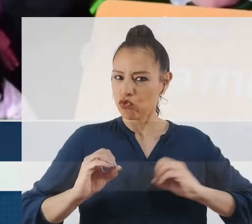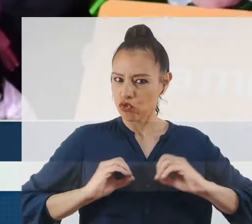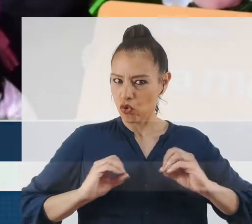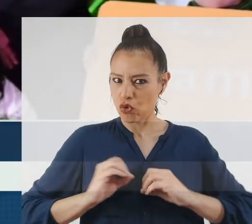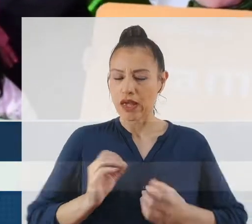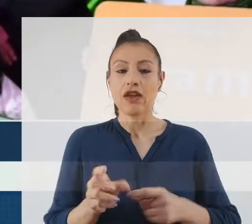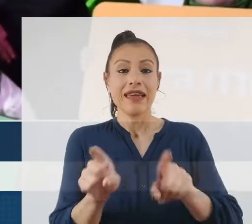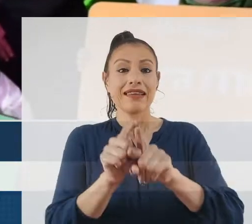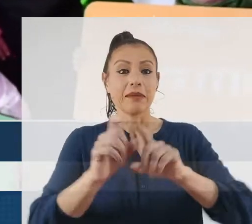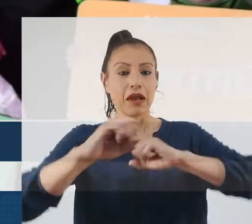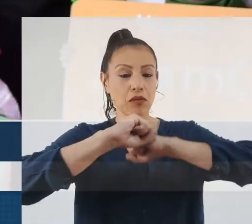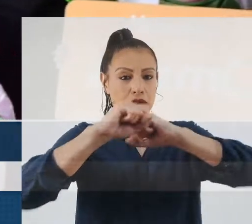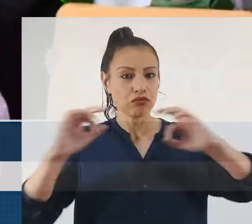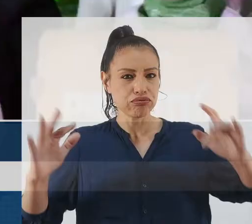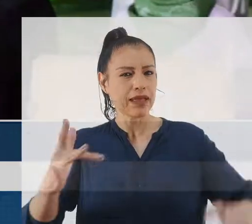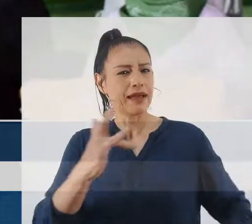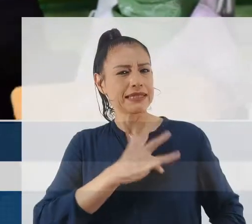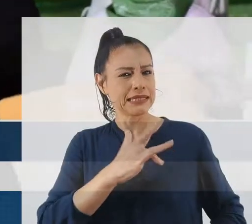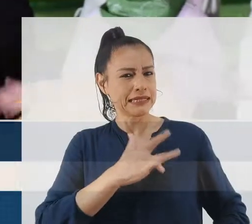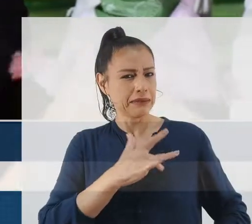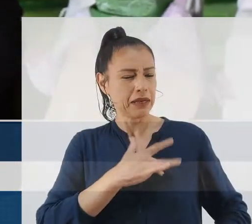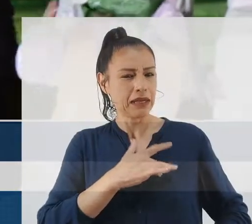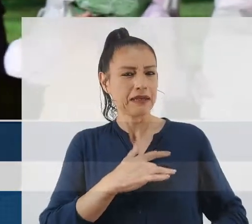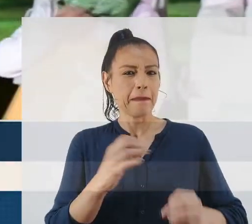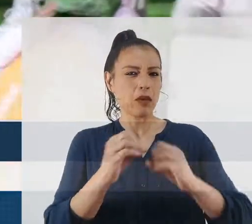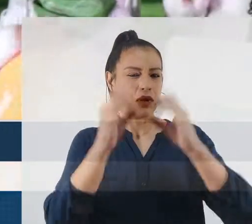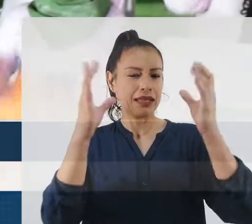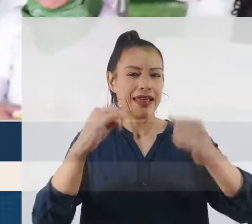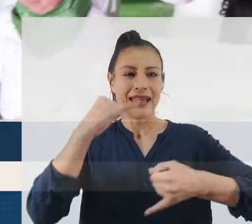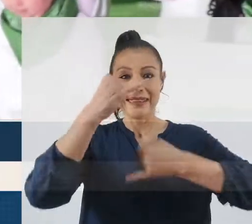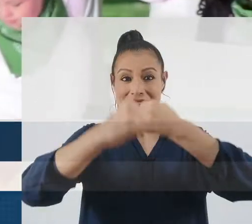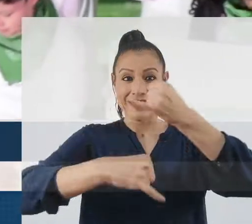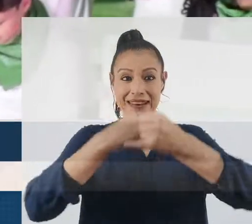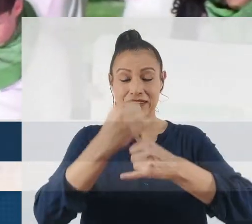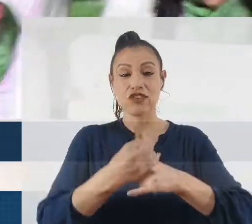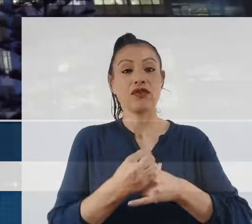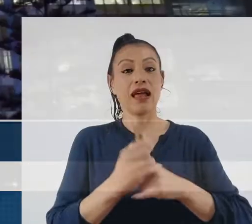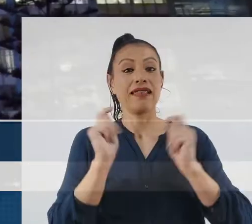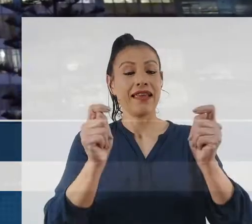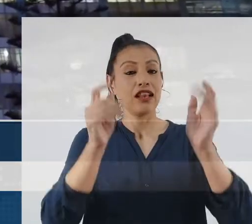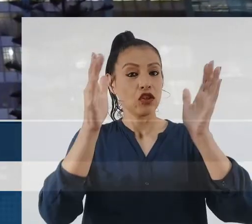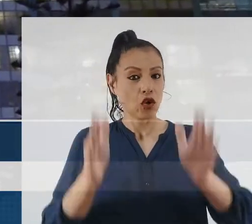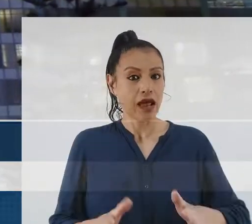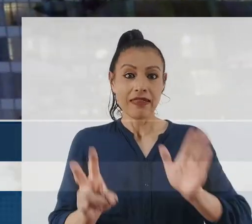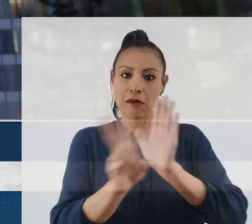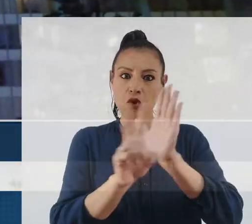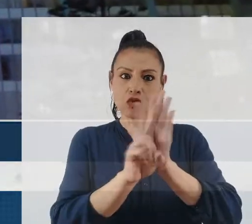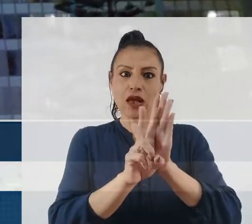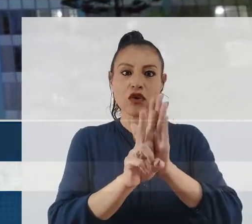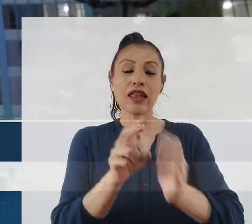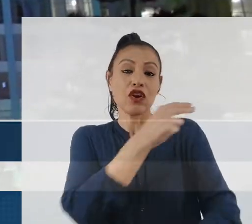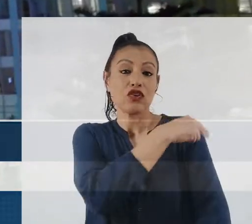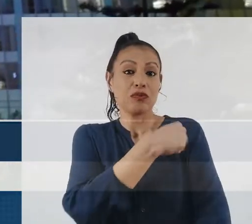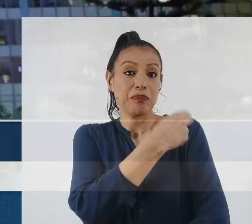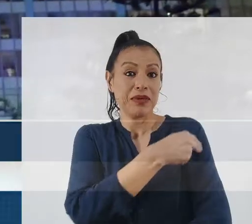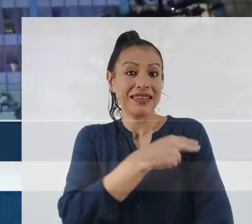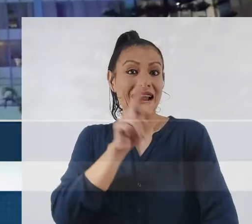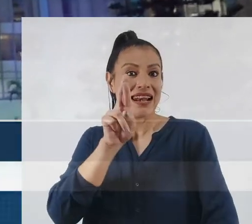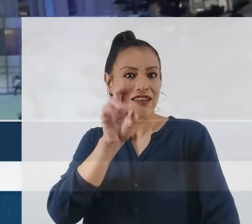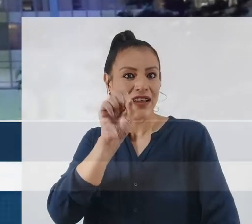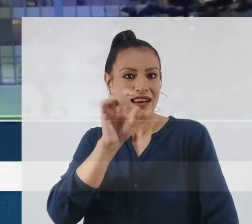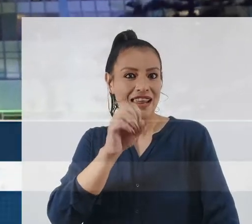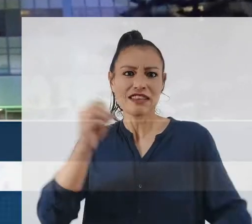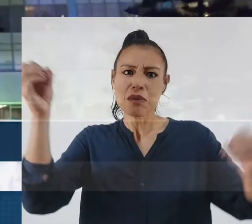formó parte de la campaña de sensibilización por el Día Internacional del Donante Voluntario, en la que se iluminó de verde esperanza